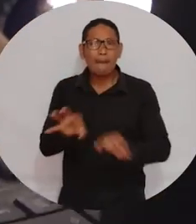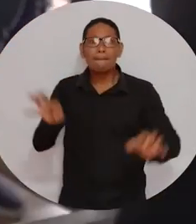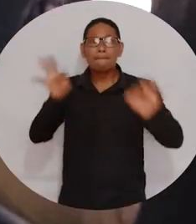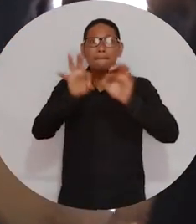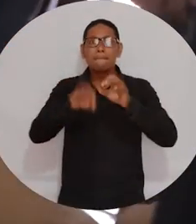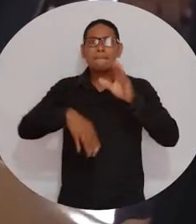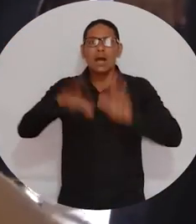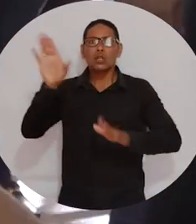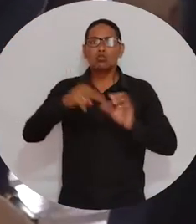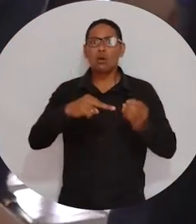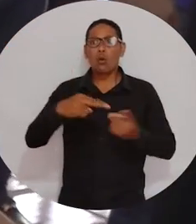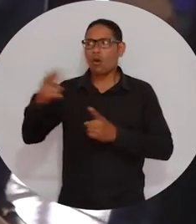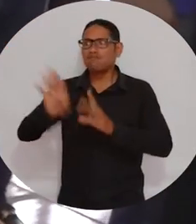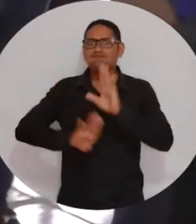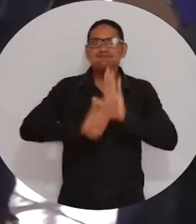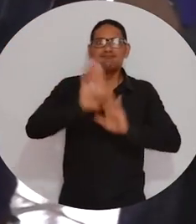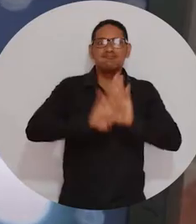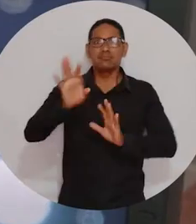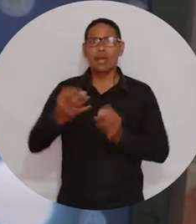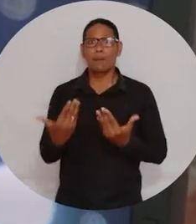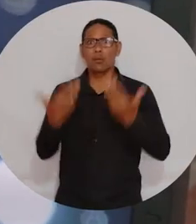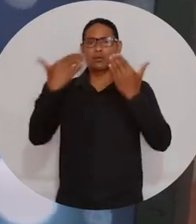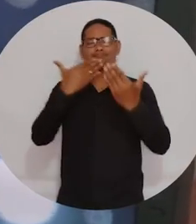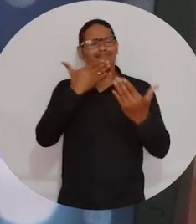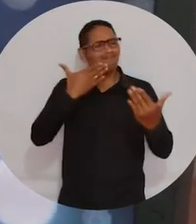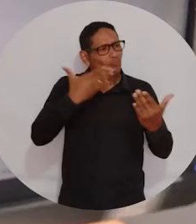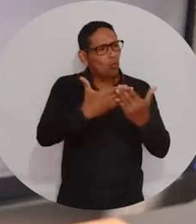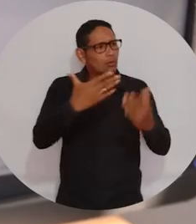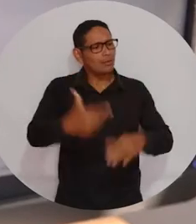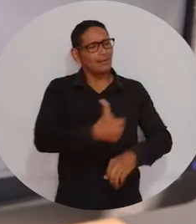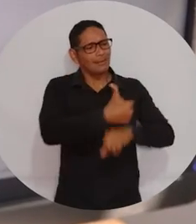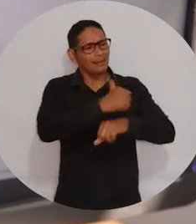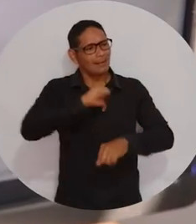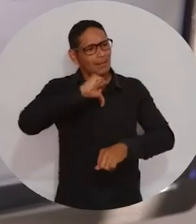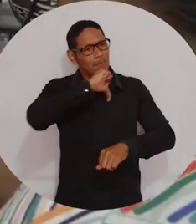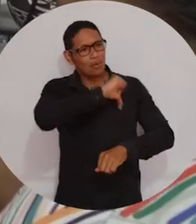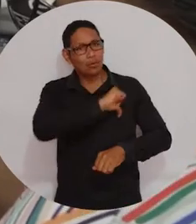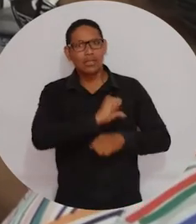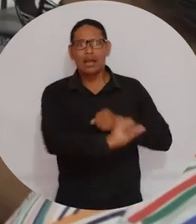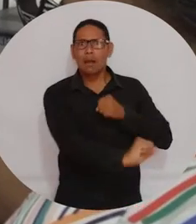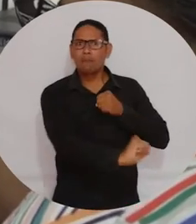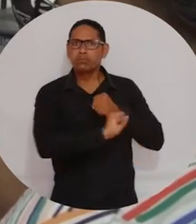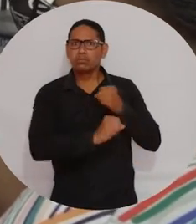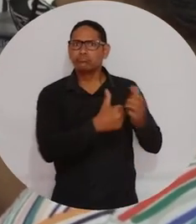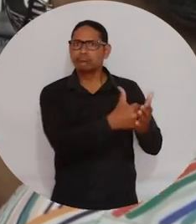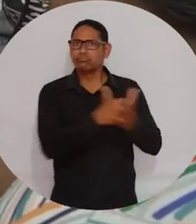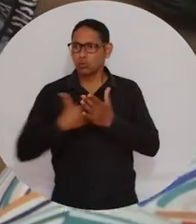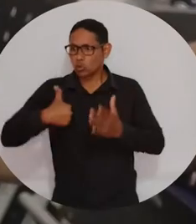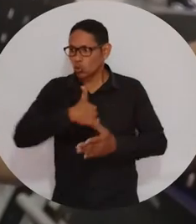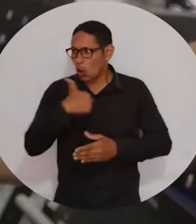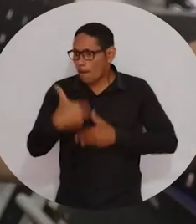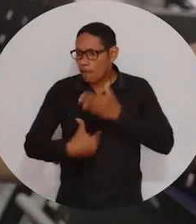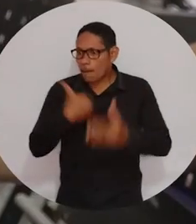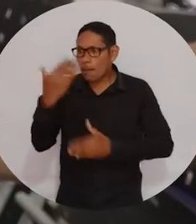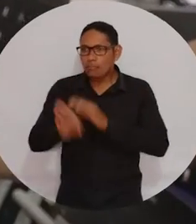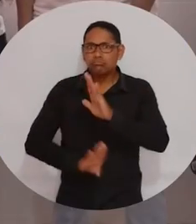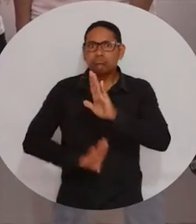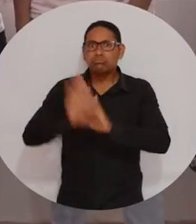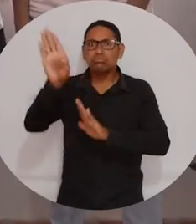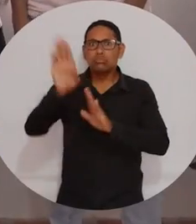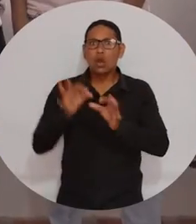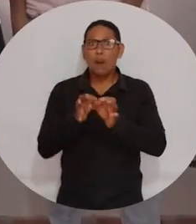a una verdadera revolución educativa y queremos darles las gracias al rector Pablo Vera, que nos está permitiendo crecer,